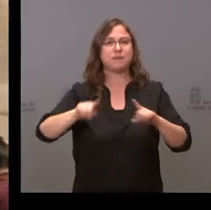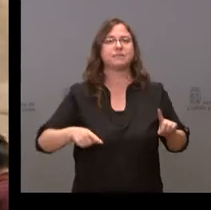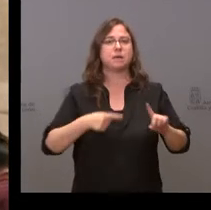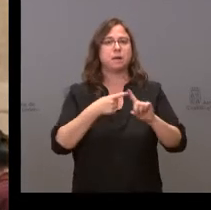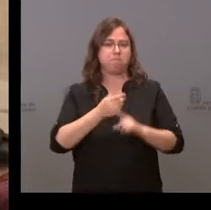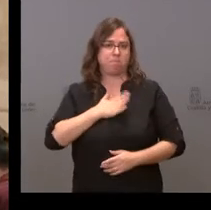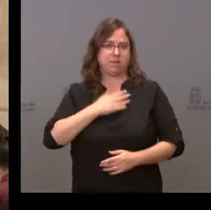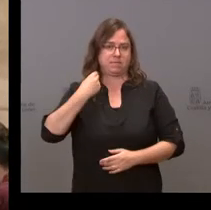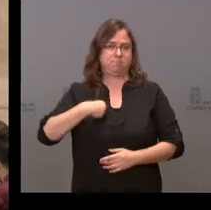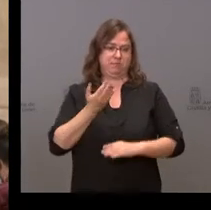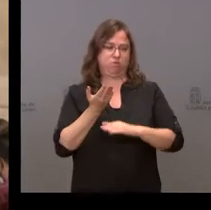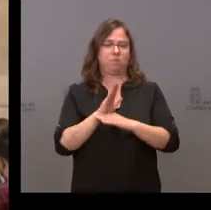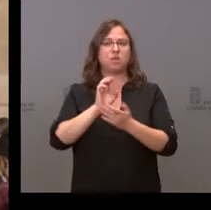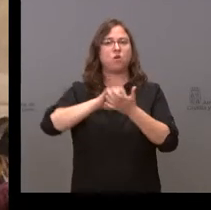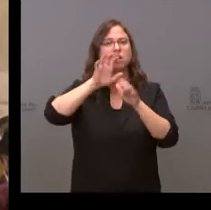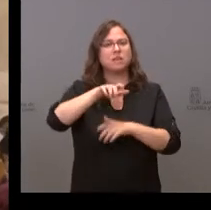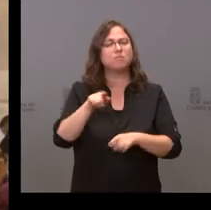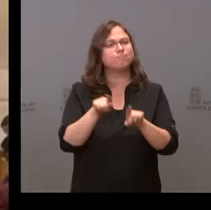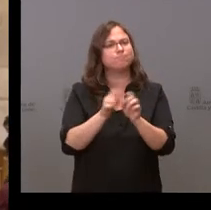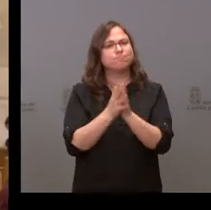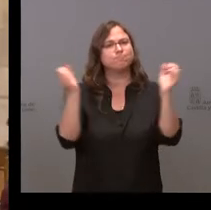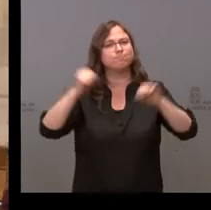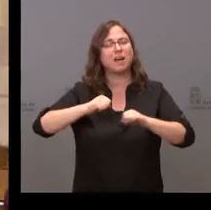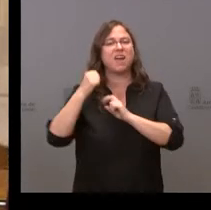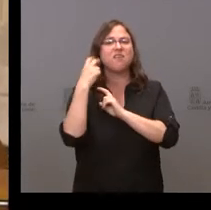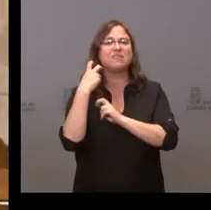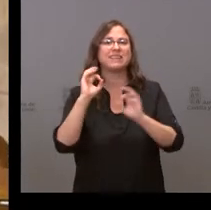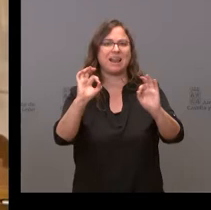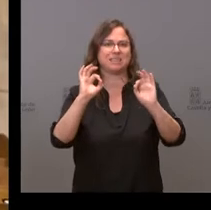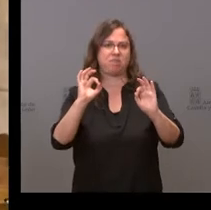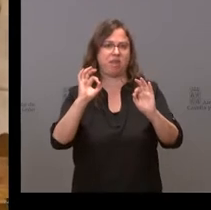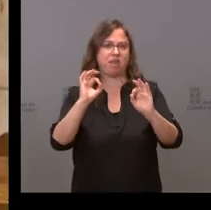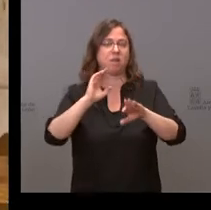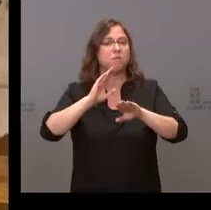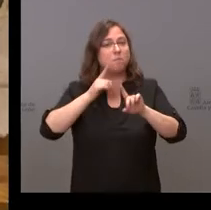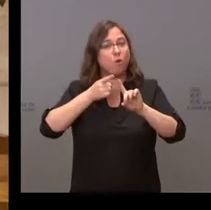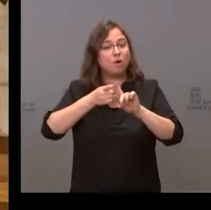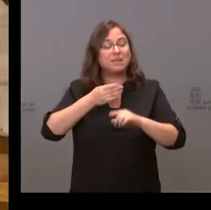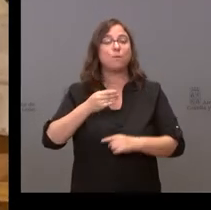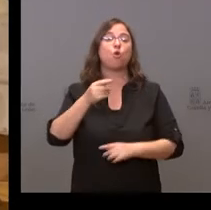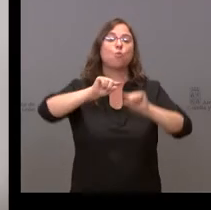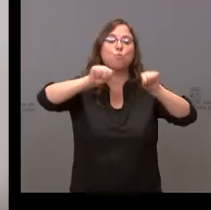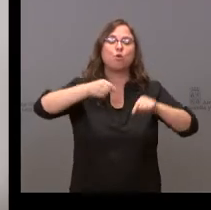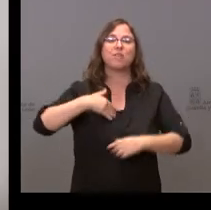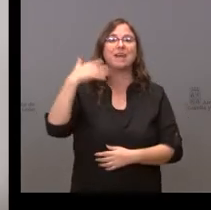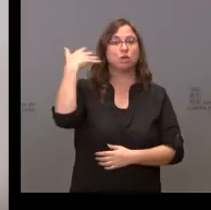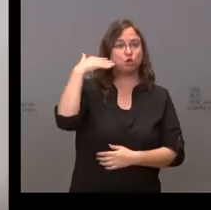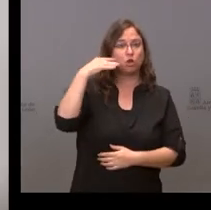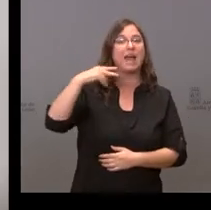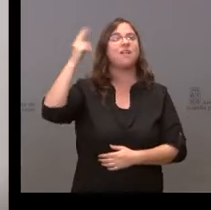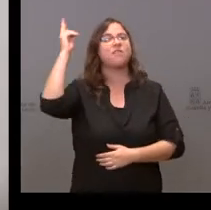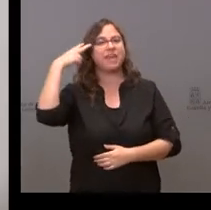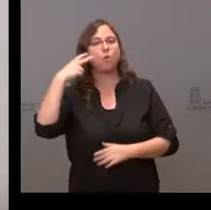yo en representación de Castilla y León esa fiscalidad especial para la provincia de Soria, Teruel y Cuenca también,